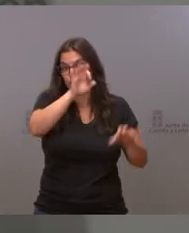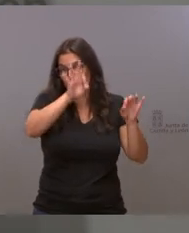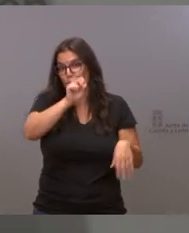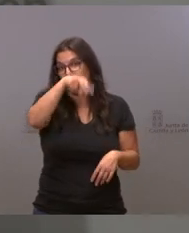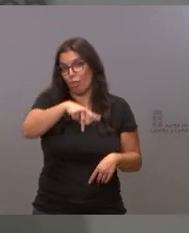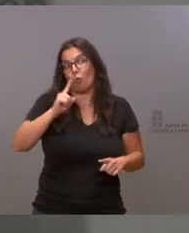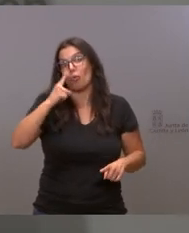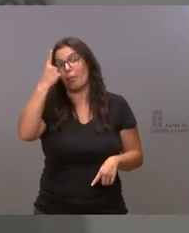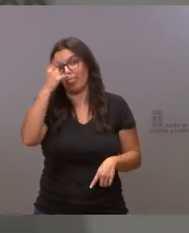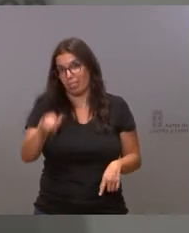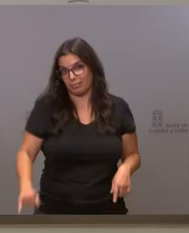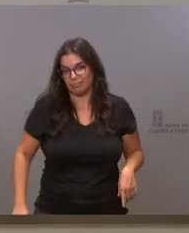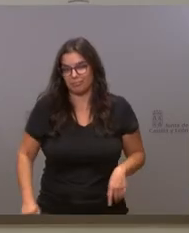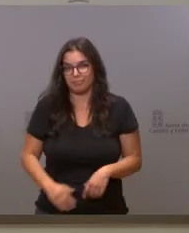la razón.